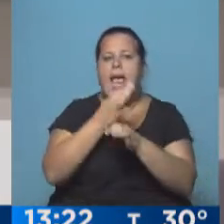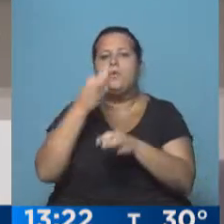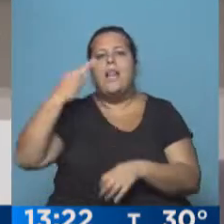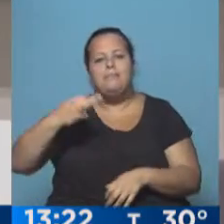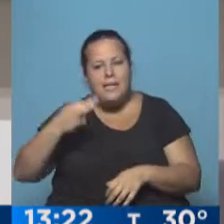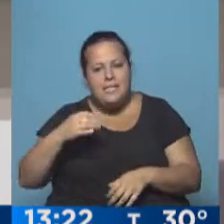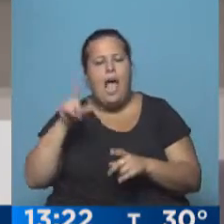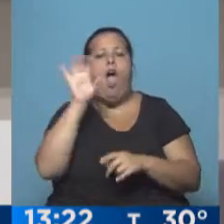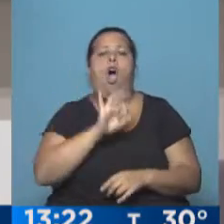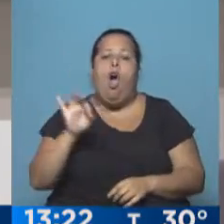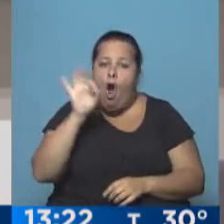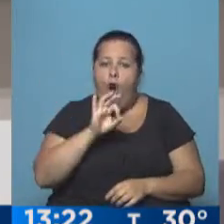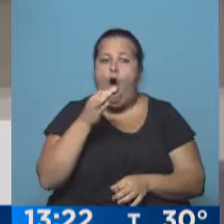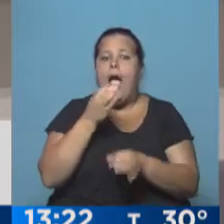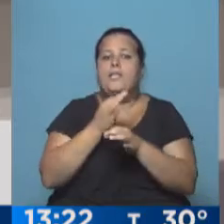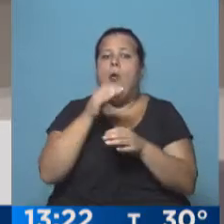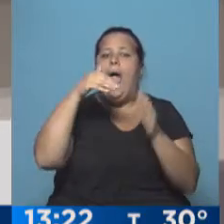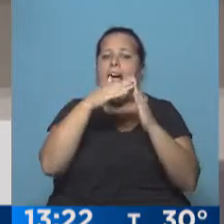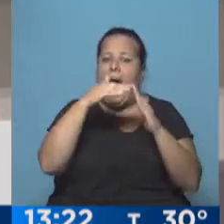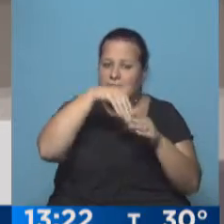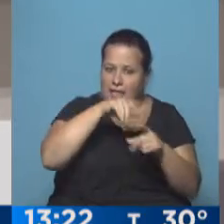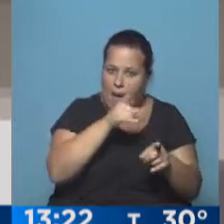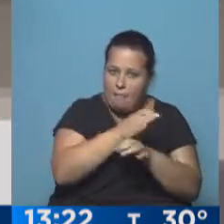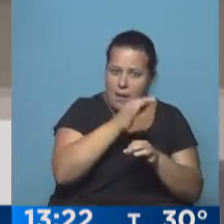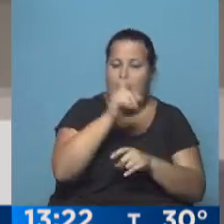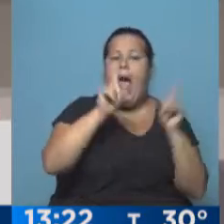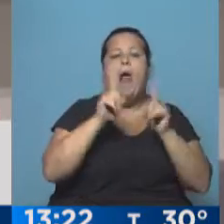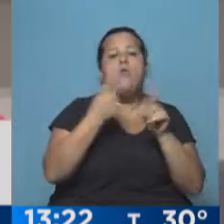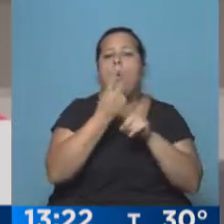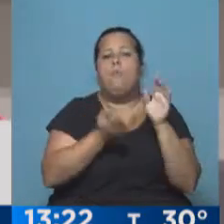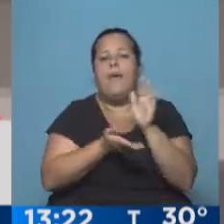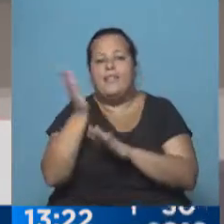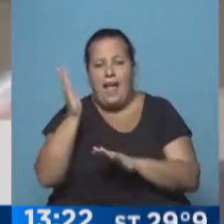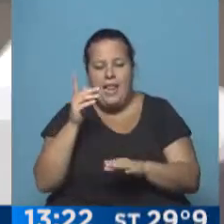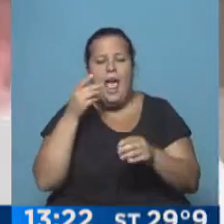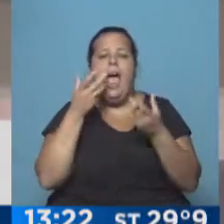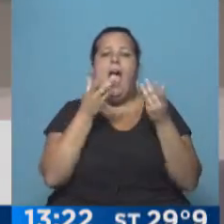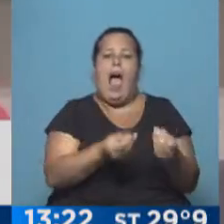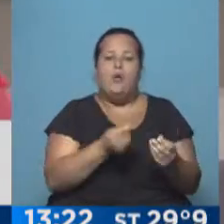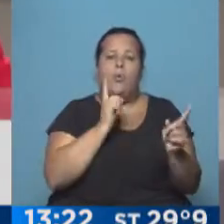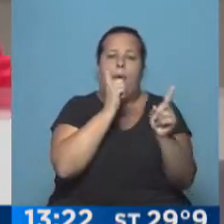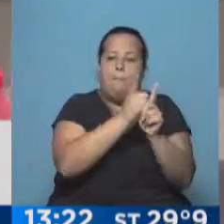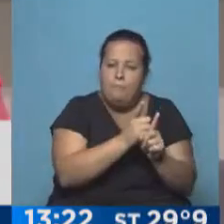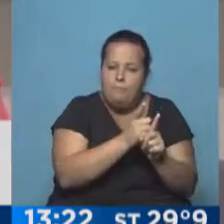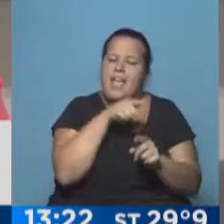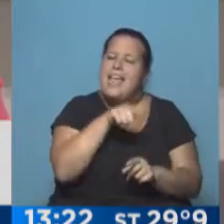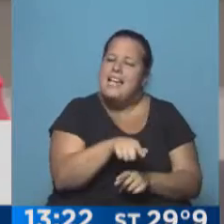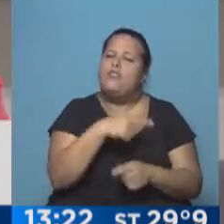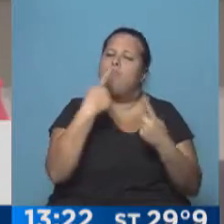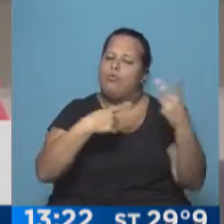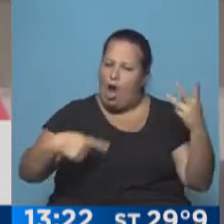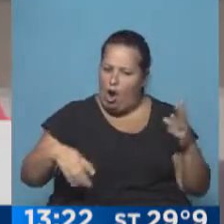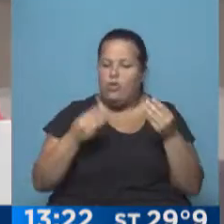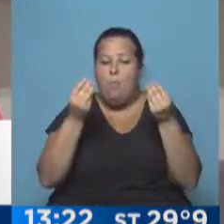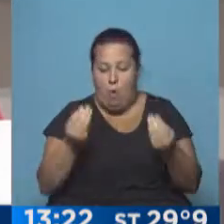especiales. O también escolarización domiciliaria también para los quienes no pueden moverse. Asistencia personal, que esto es muy amplio,